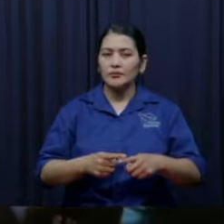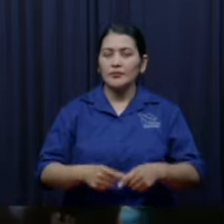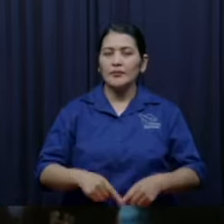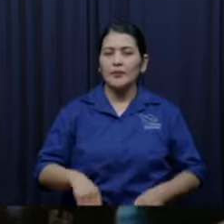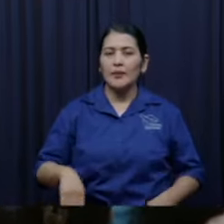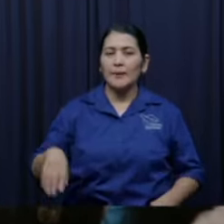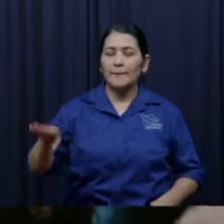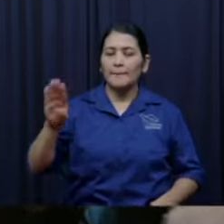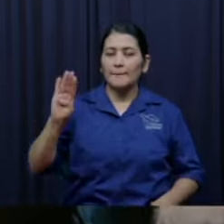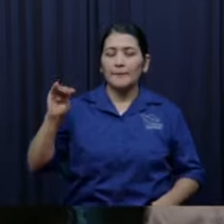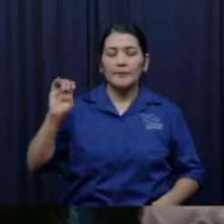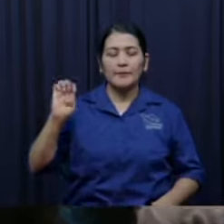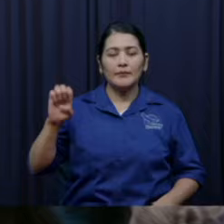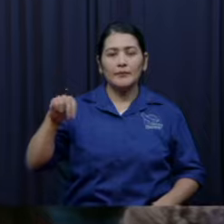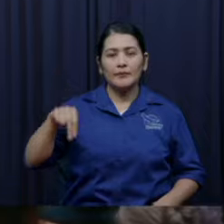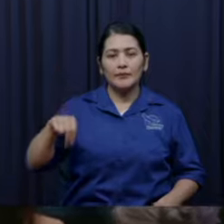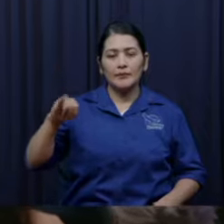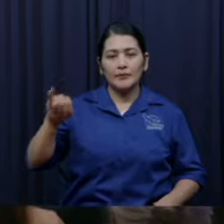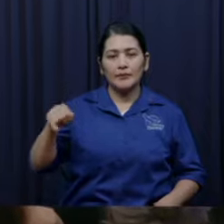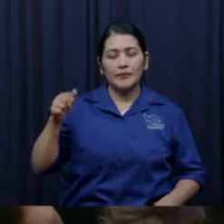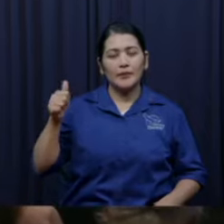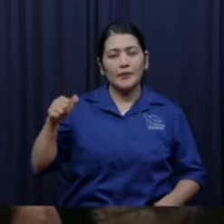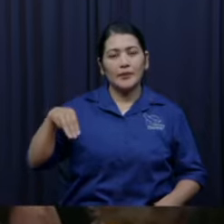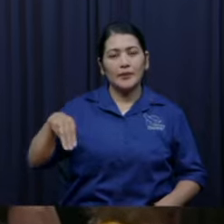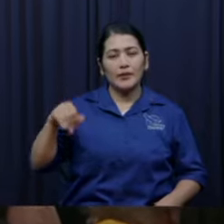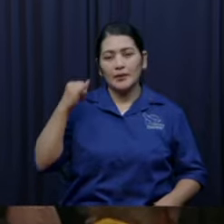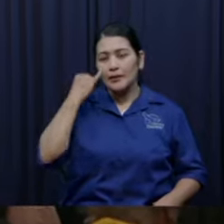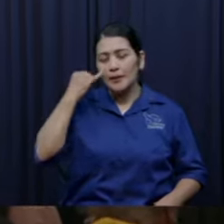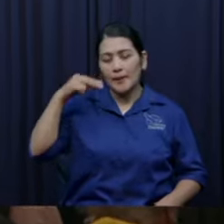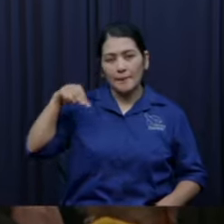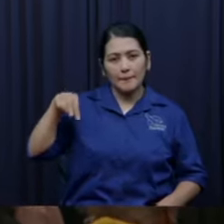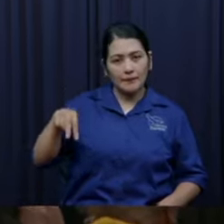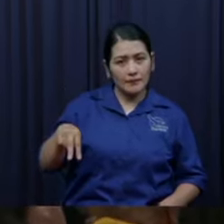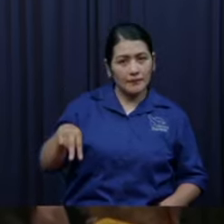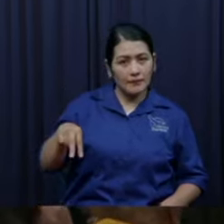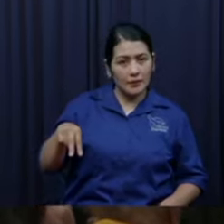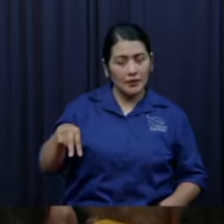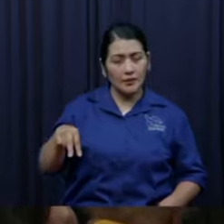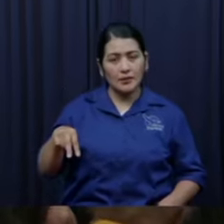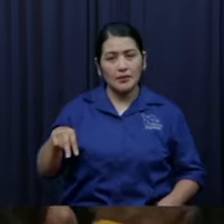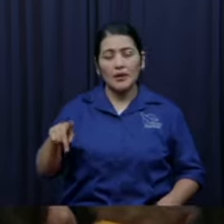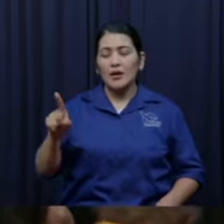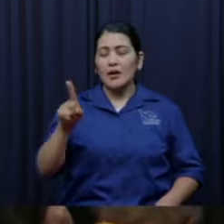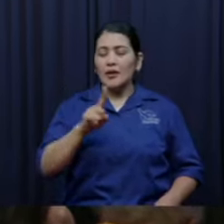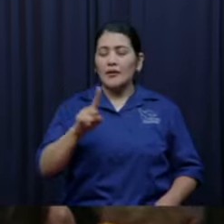los había entregado en sus manos dice pero los hijos de jabín no expulsaron a los jebuseos